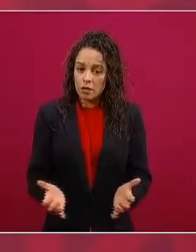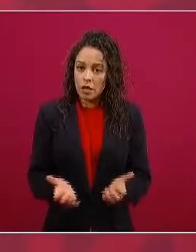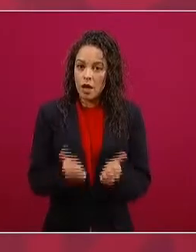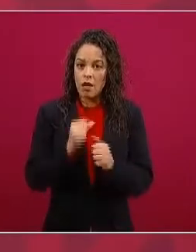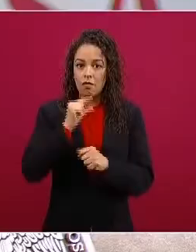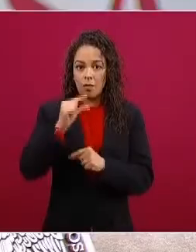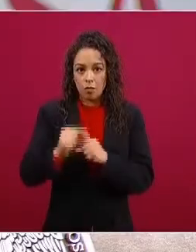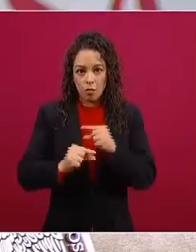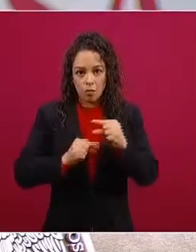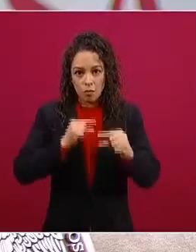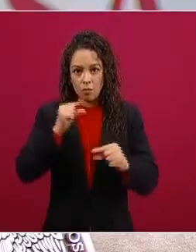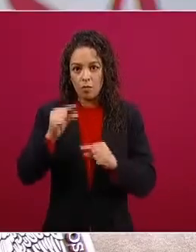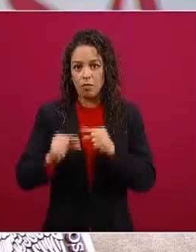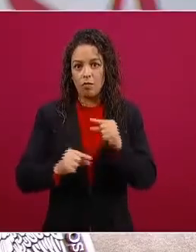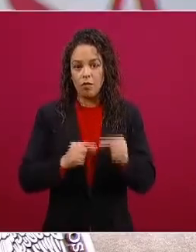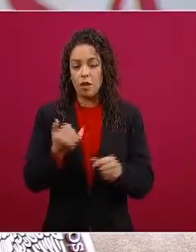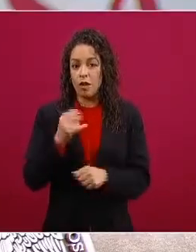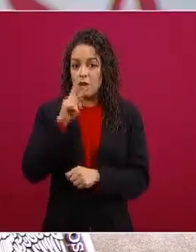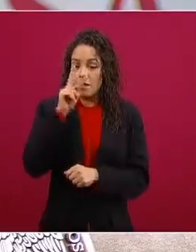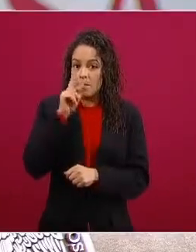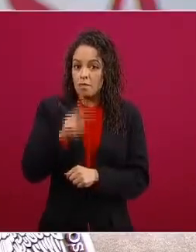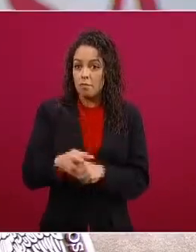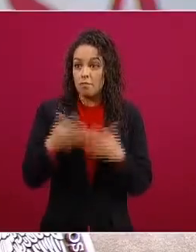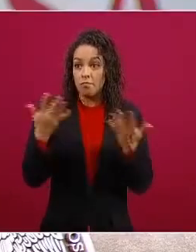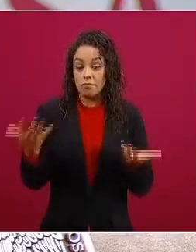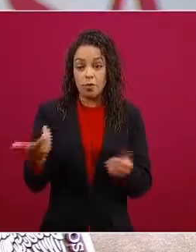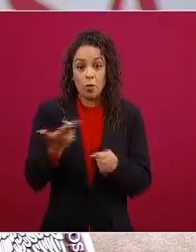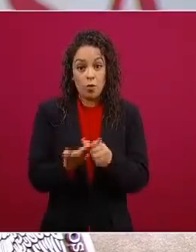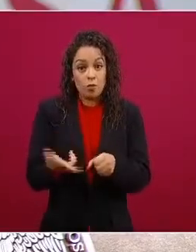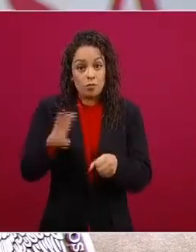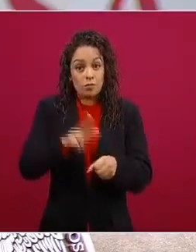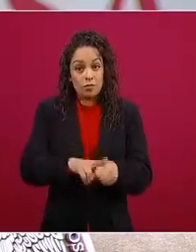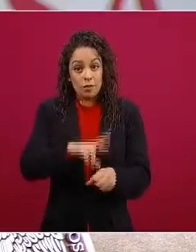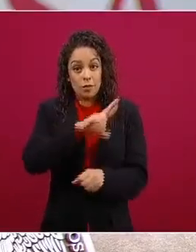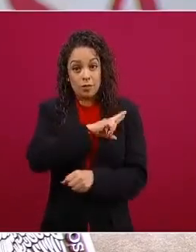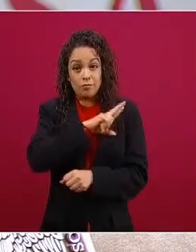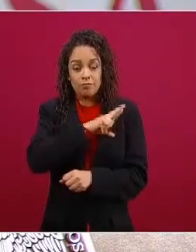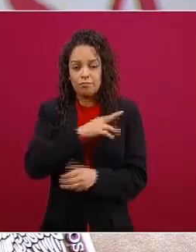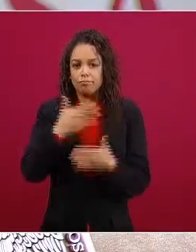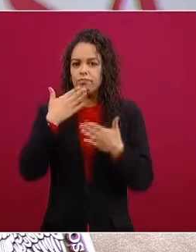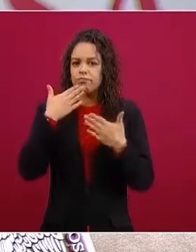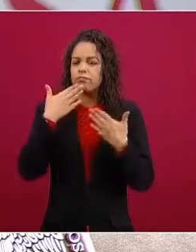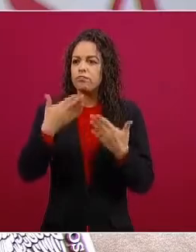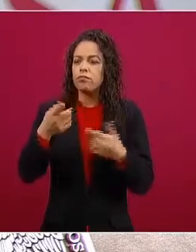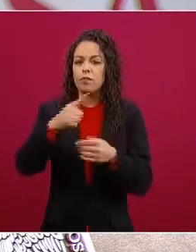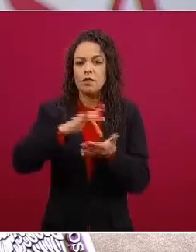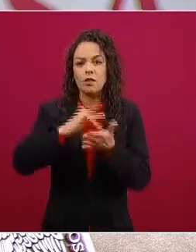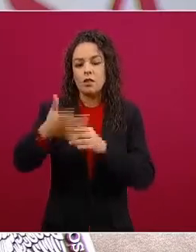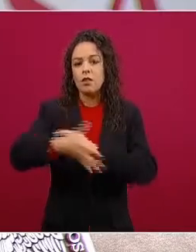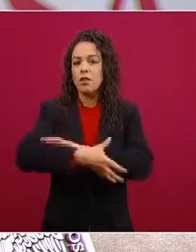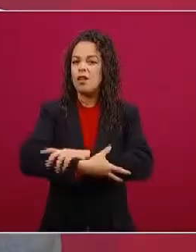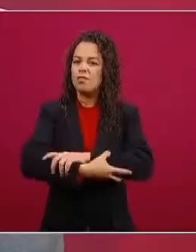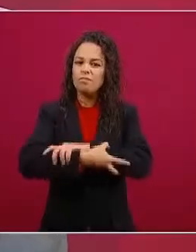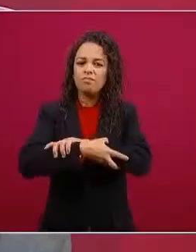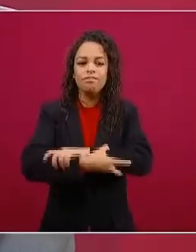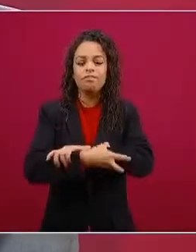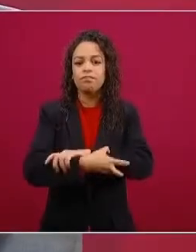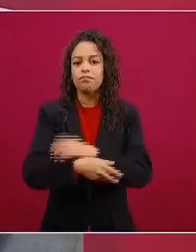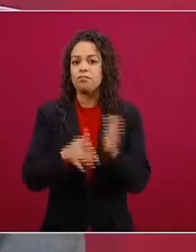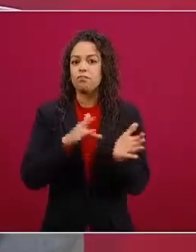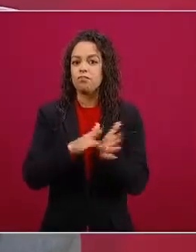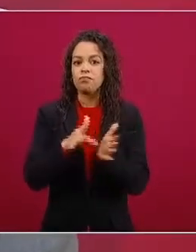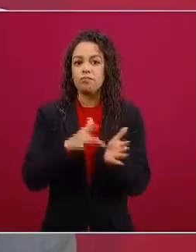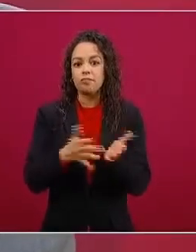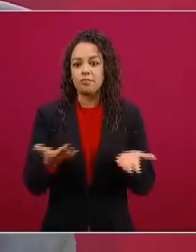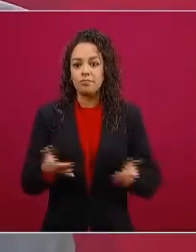la solidaridad de los hospitales privados fíjense porque no se puede cuestionar a tabla rasa